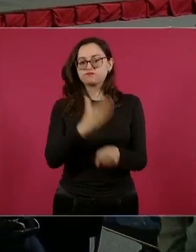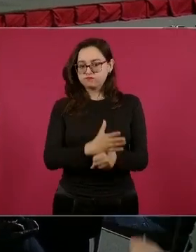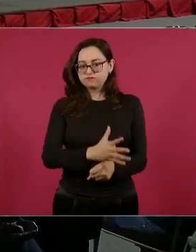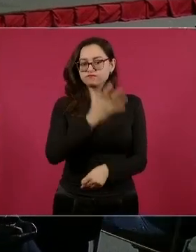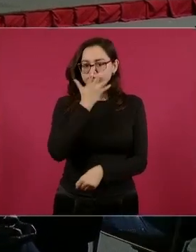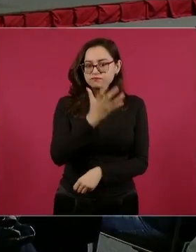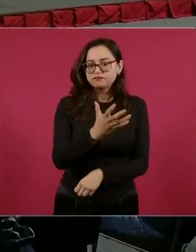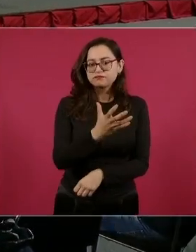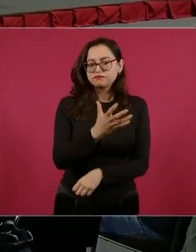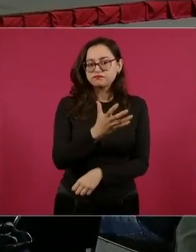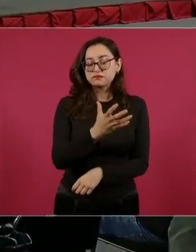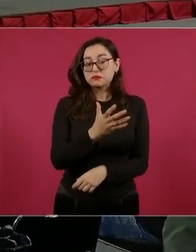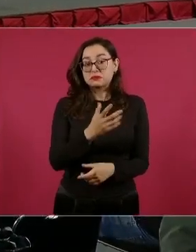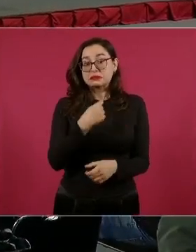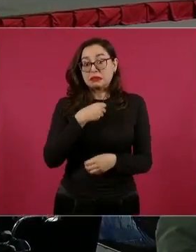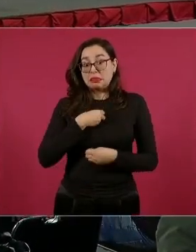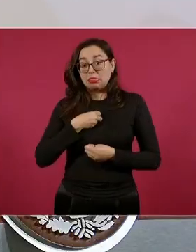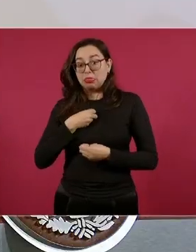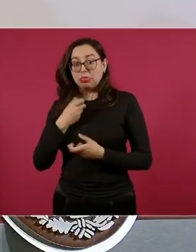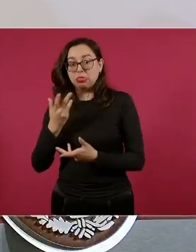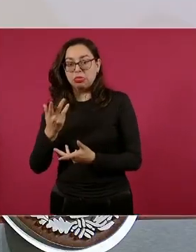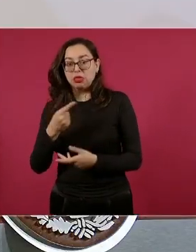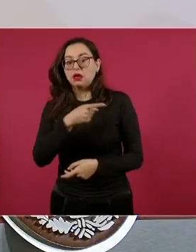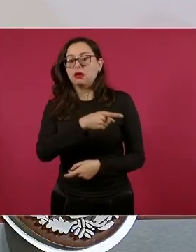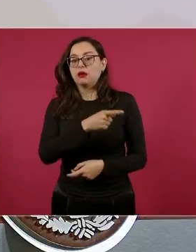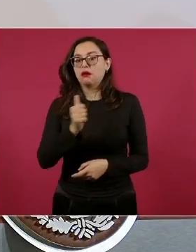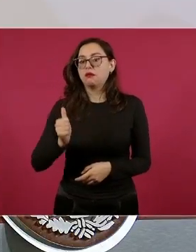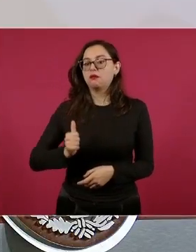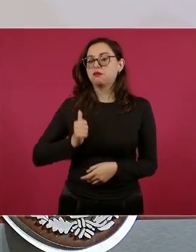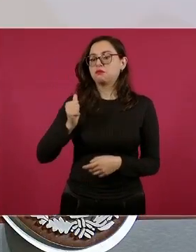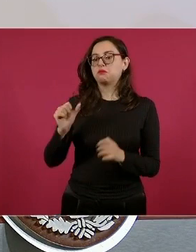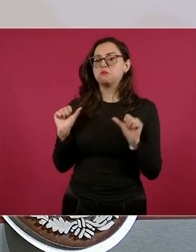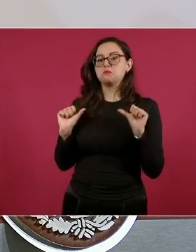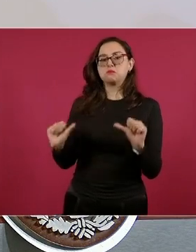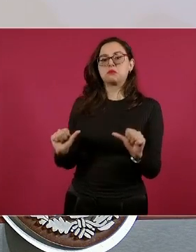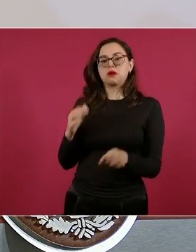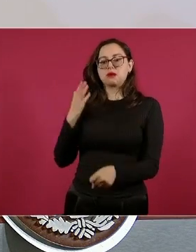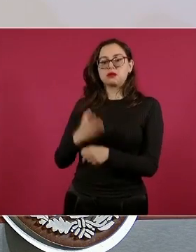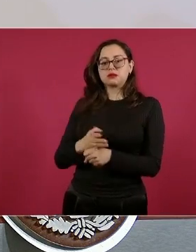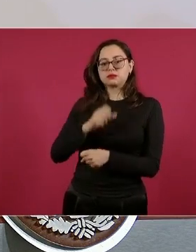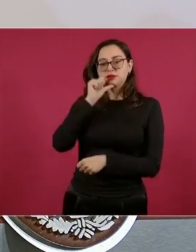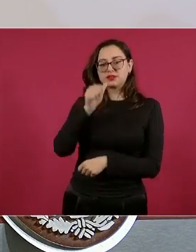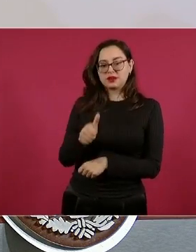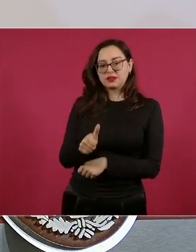los responsables y que que no haya impunidad en este caso.